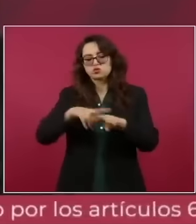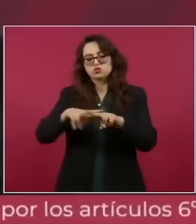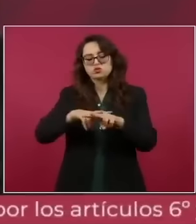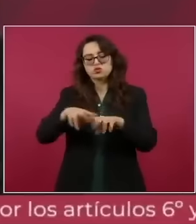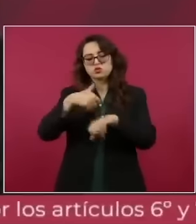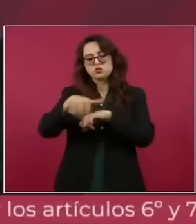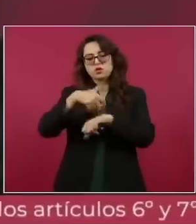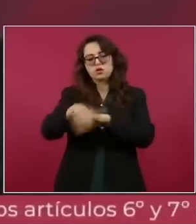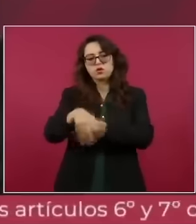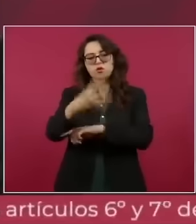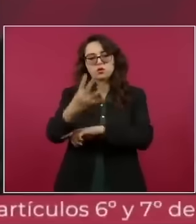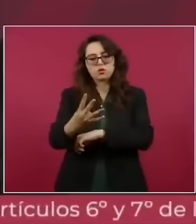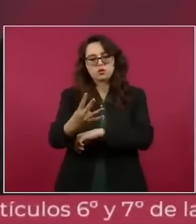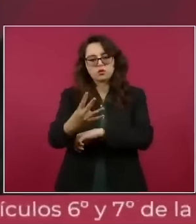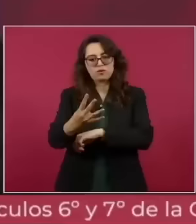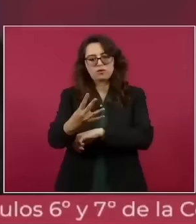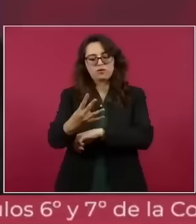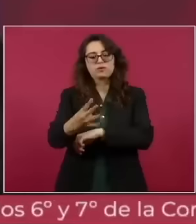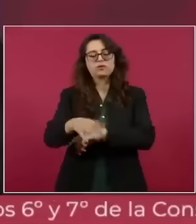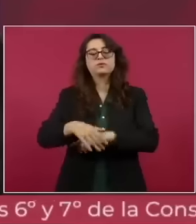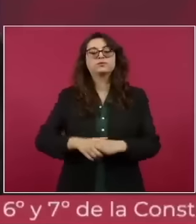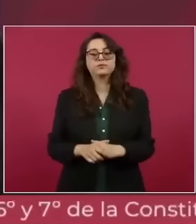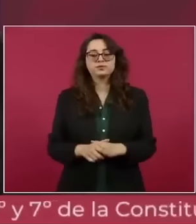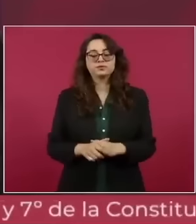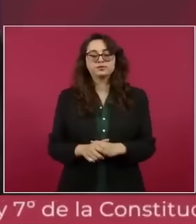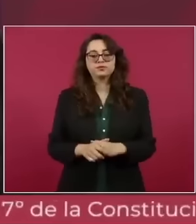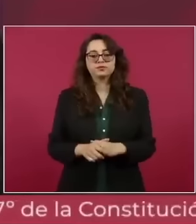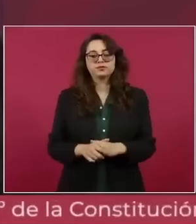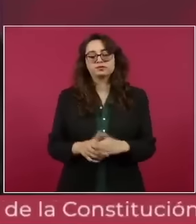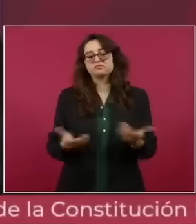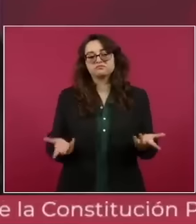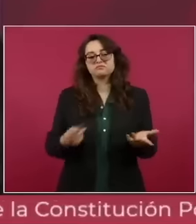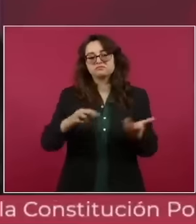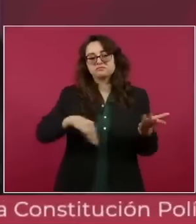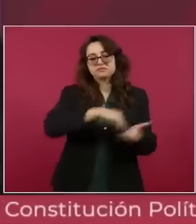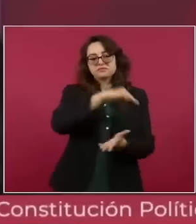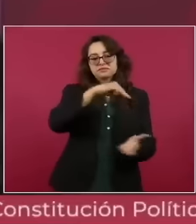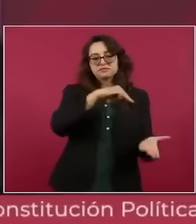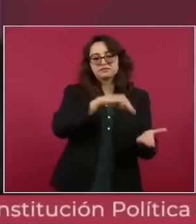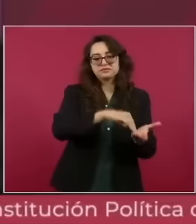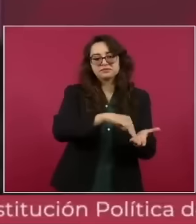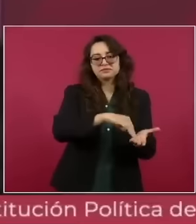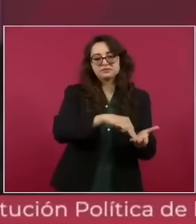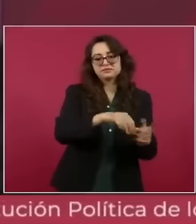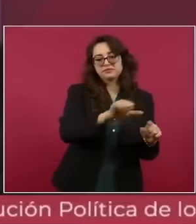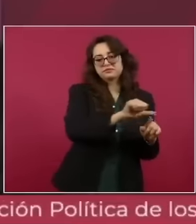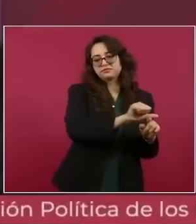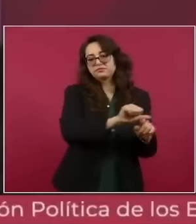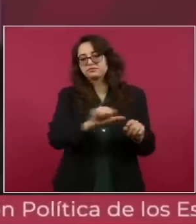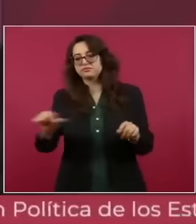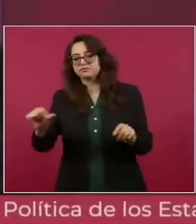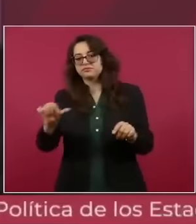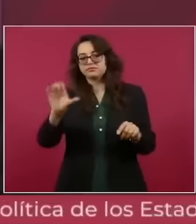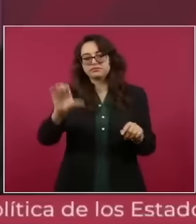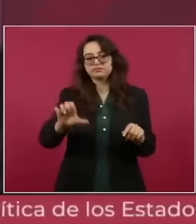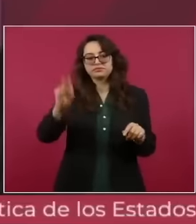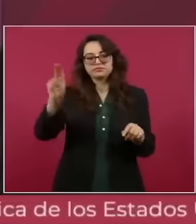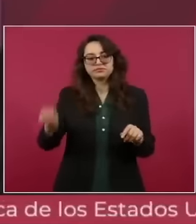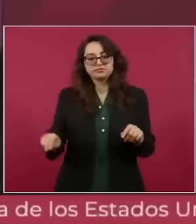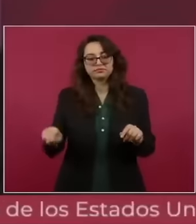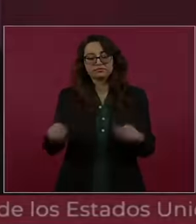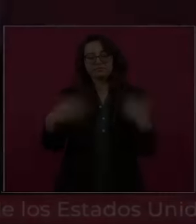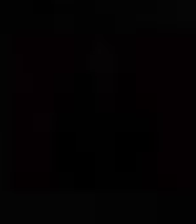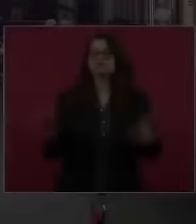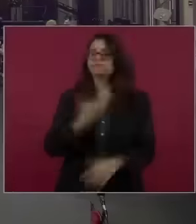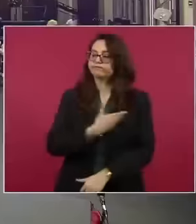sucediendo en cuestiones del presidente López Obrador, Andrés Manuel López Obrador. Los dejamos en TV